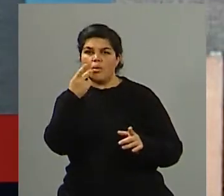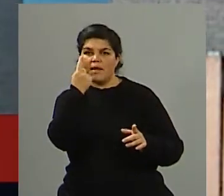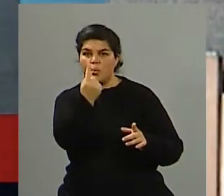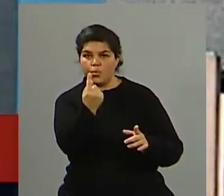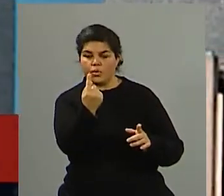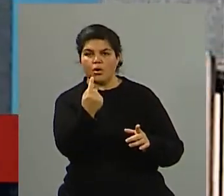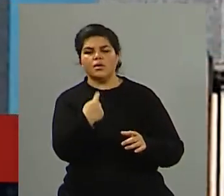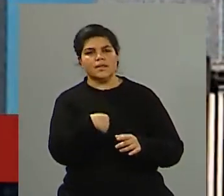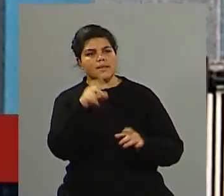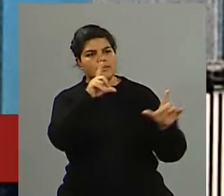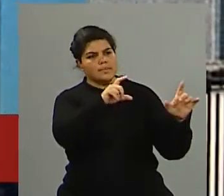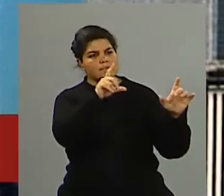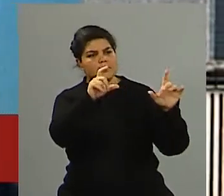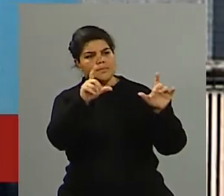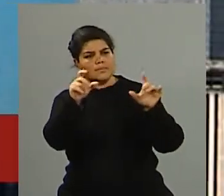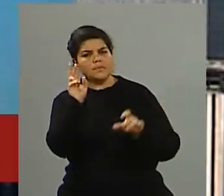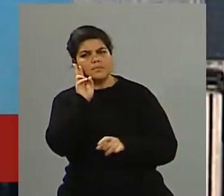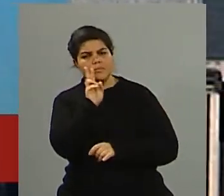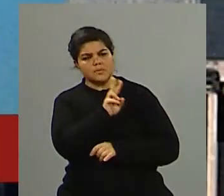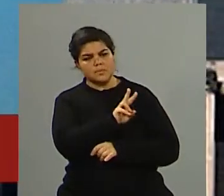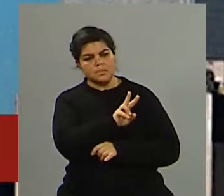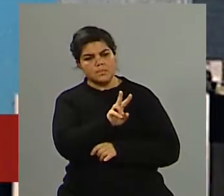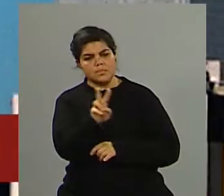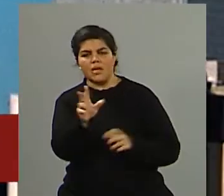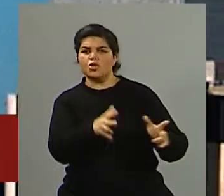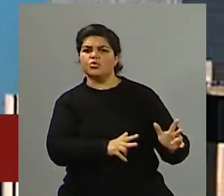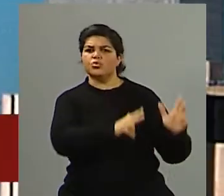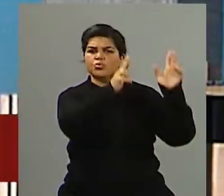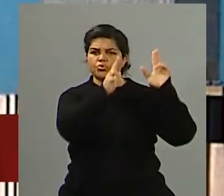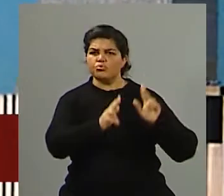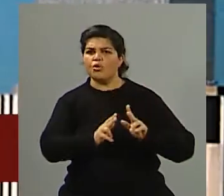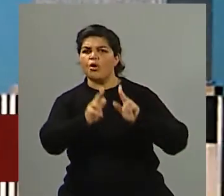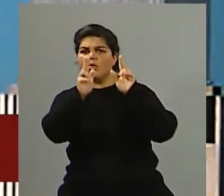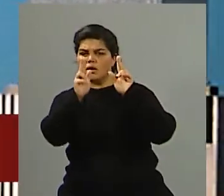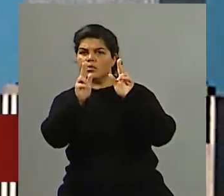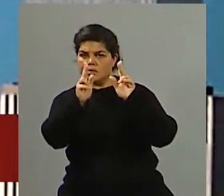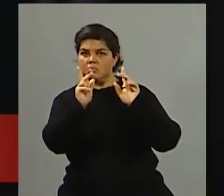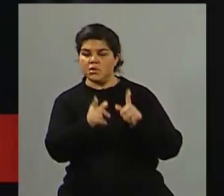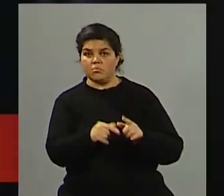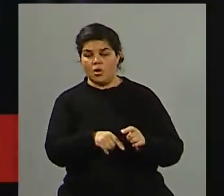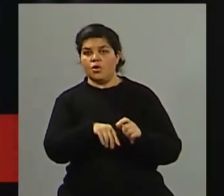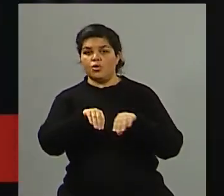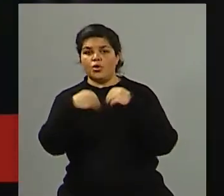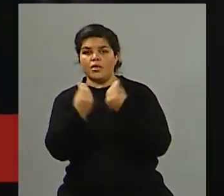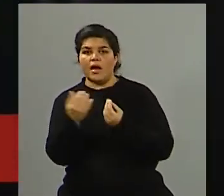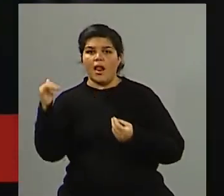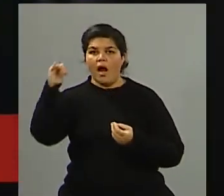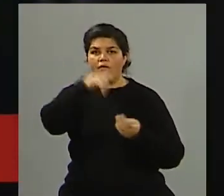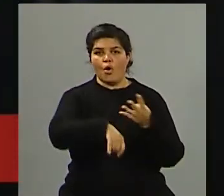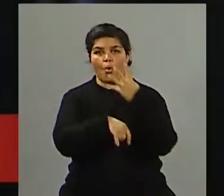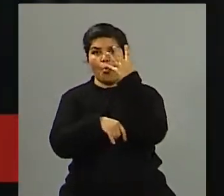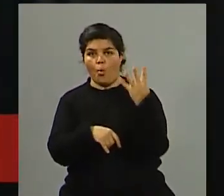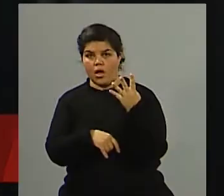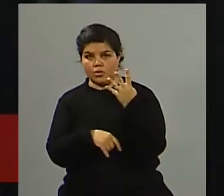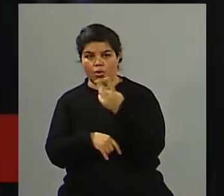eso, las imágenes de las torres gemelas. Pero fueron cuatro aviones, dos que impactaron en cada